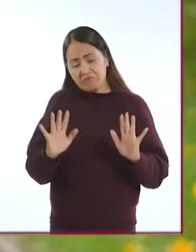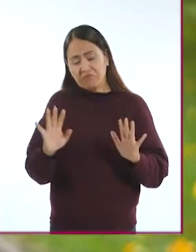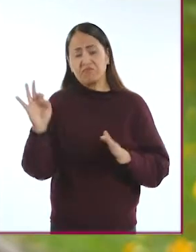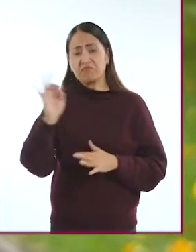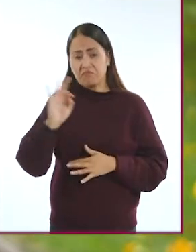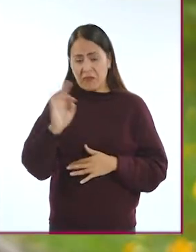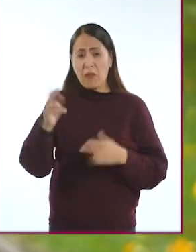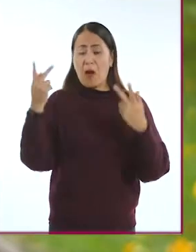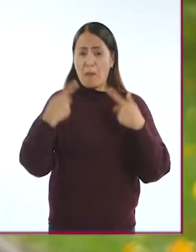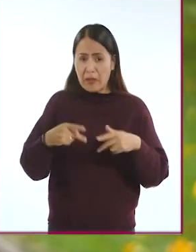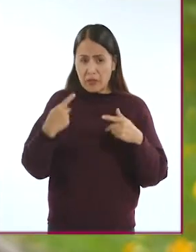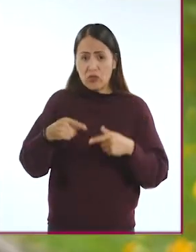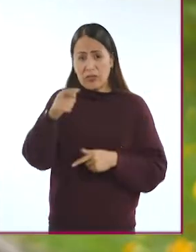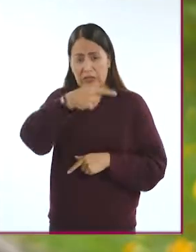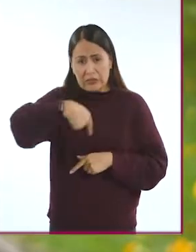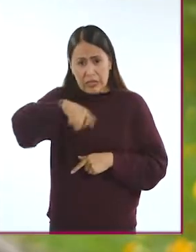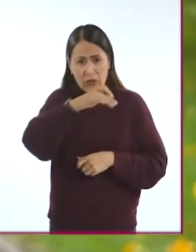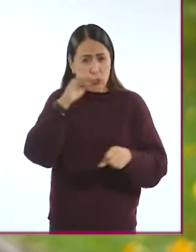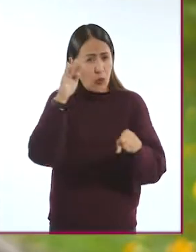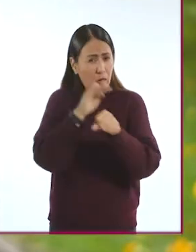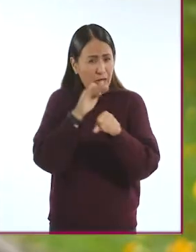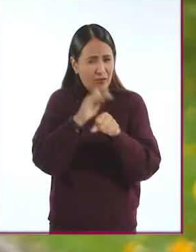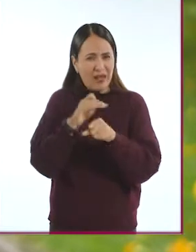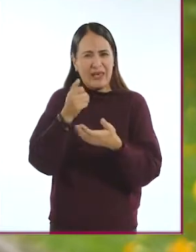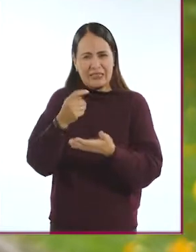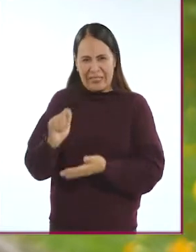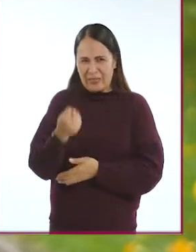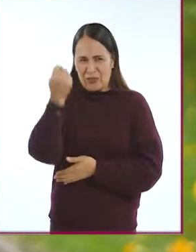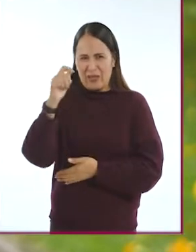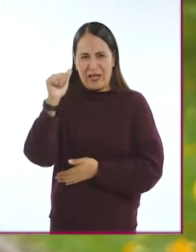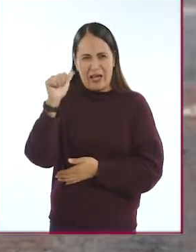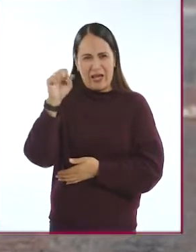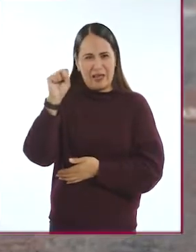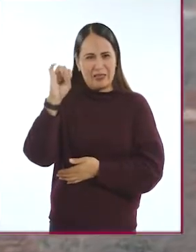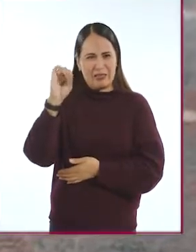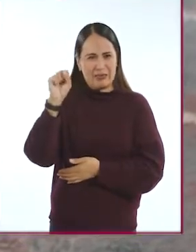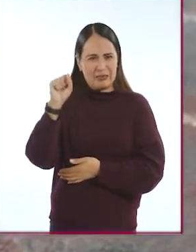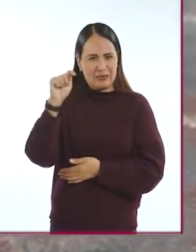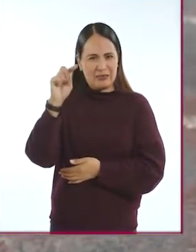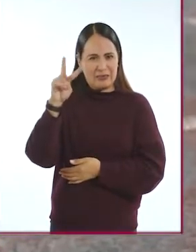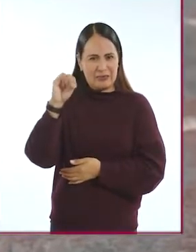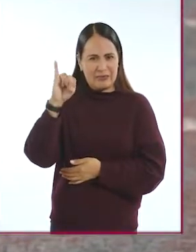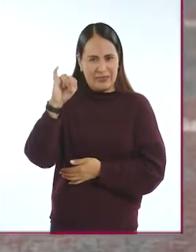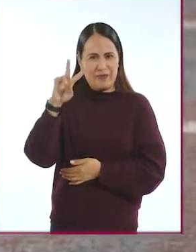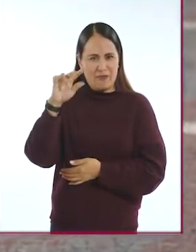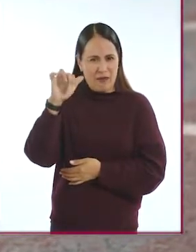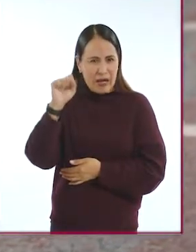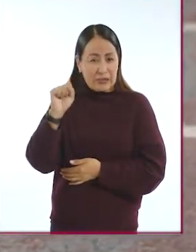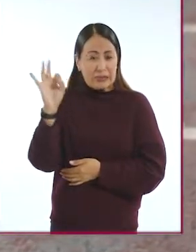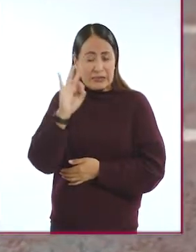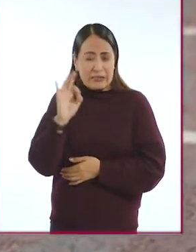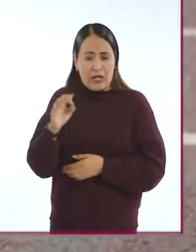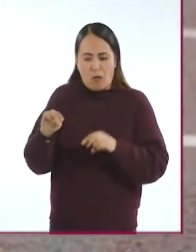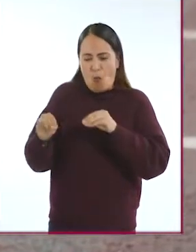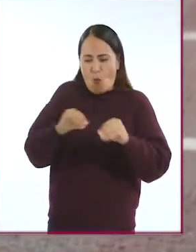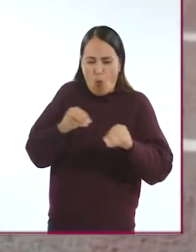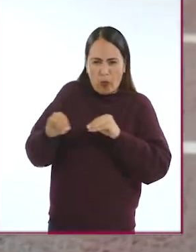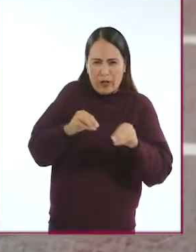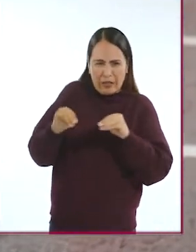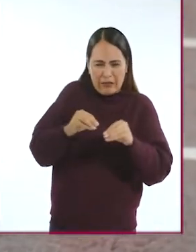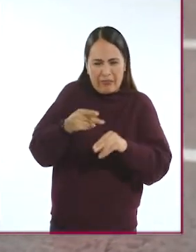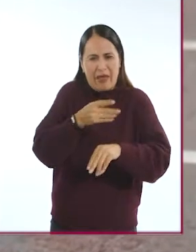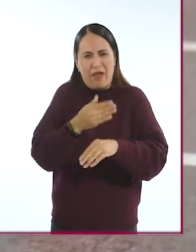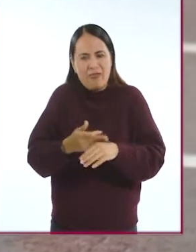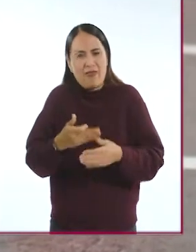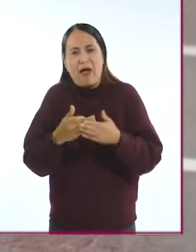Generalmente, las personas que más se ven beneficiadas por las tecnologías asistivas son aquellas con movilidad o fuerza reducida en las